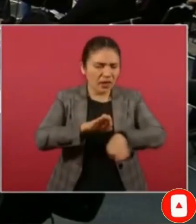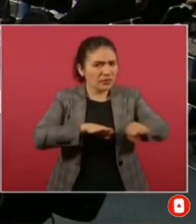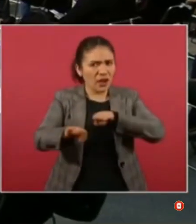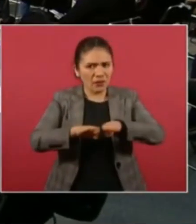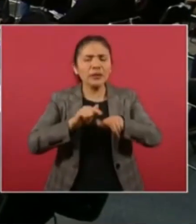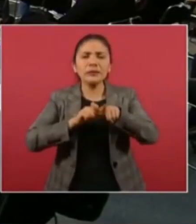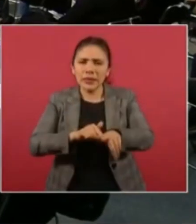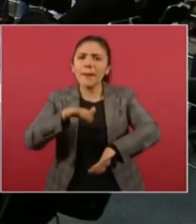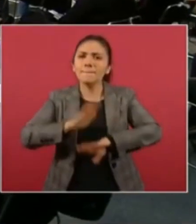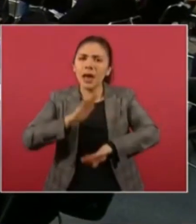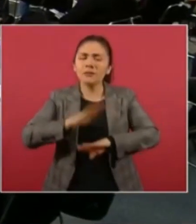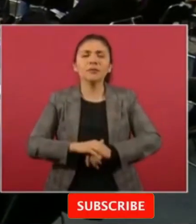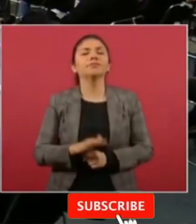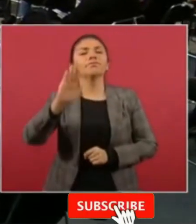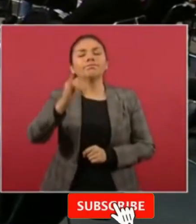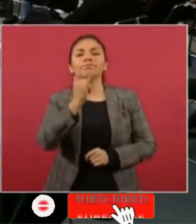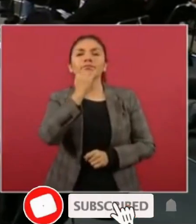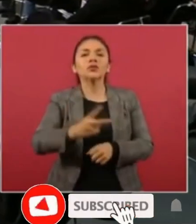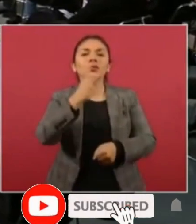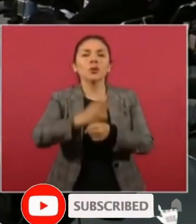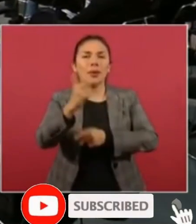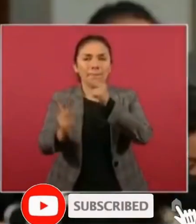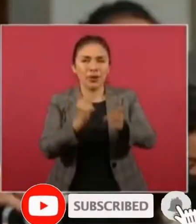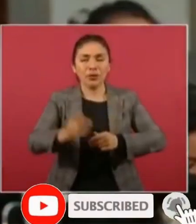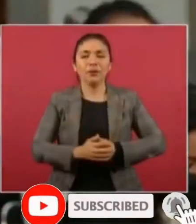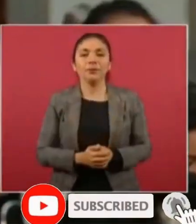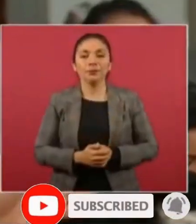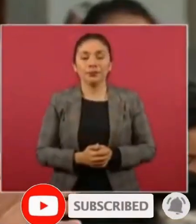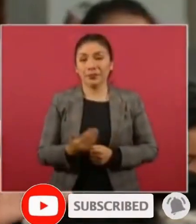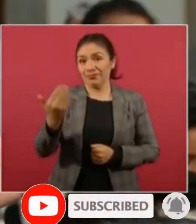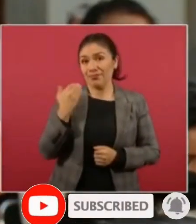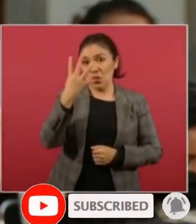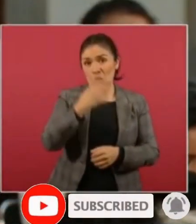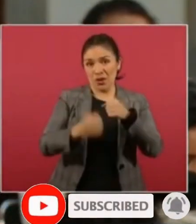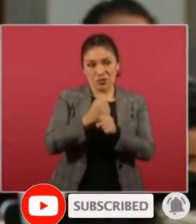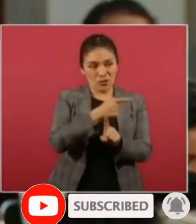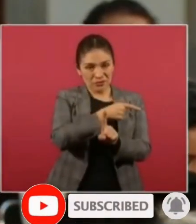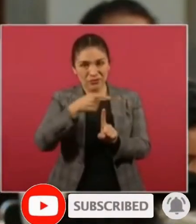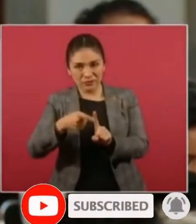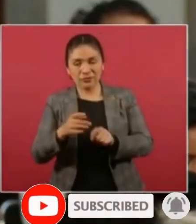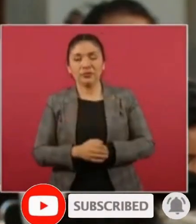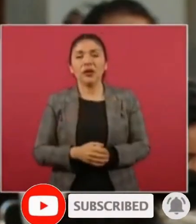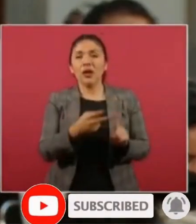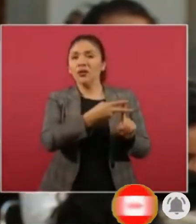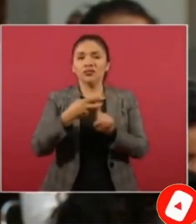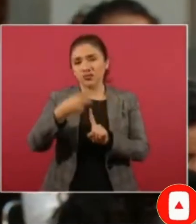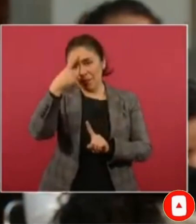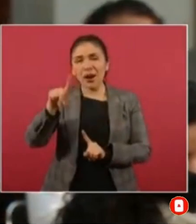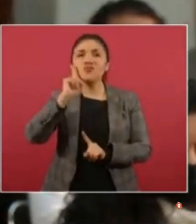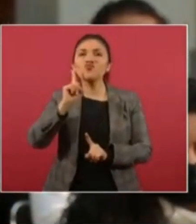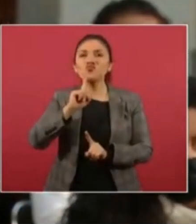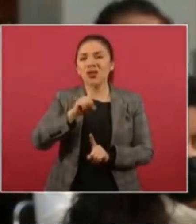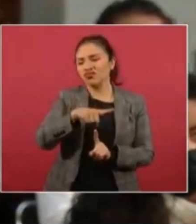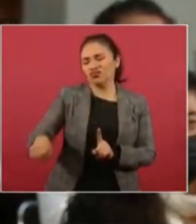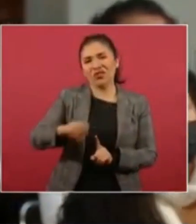haciendo más. Y mi segunda pregunta, señor presidente, es... En los últimos cuatro años, la trata de mujeres sí ha aumentado